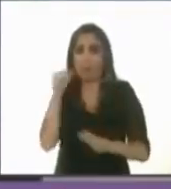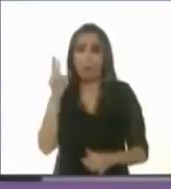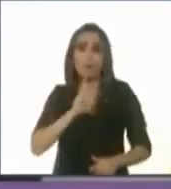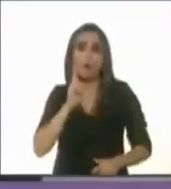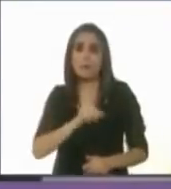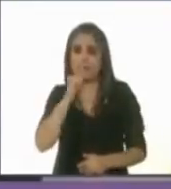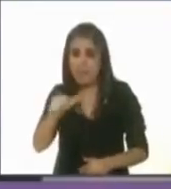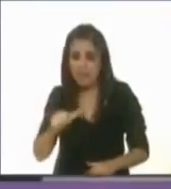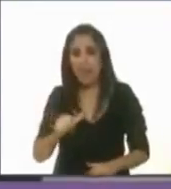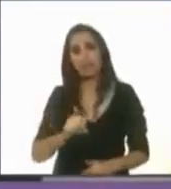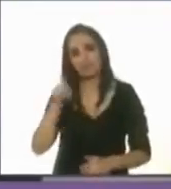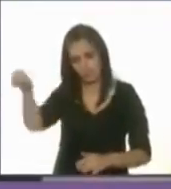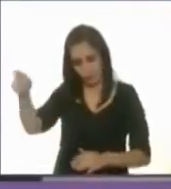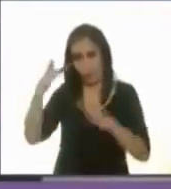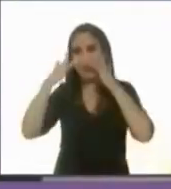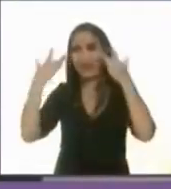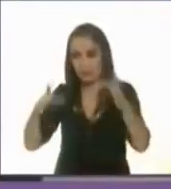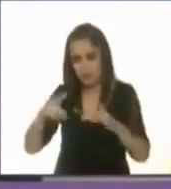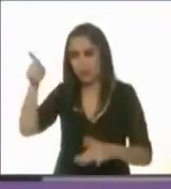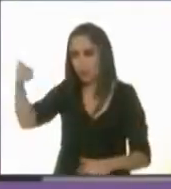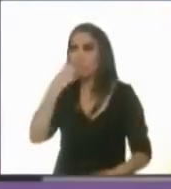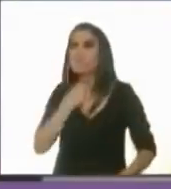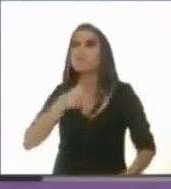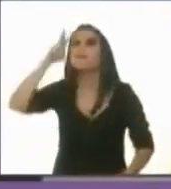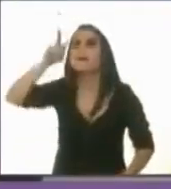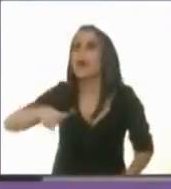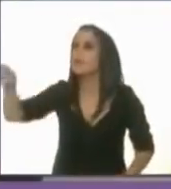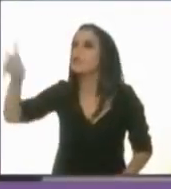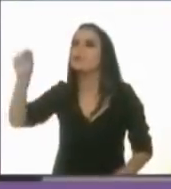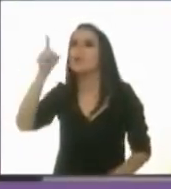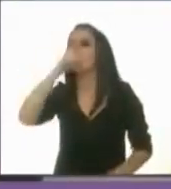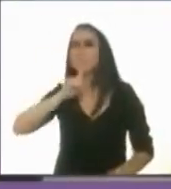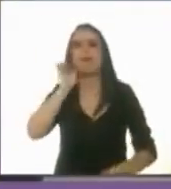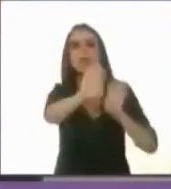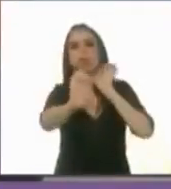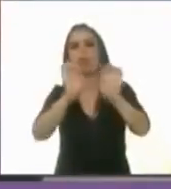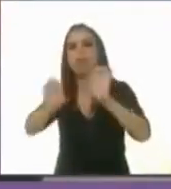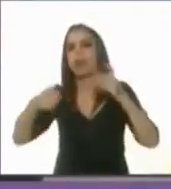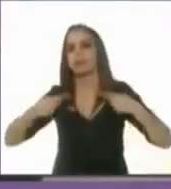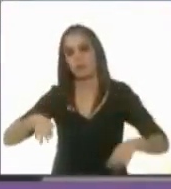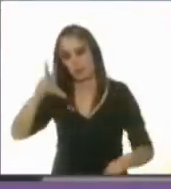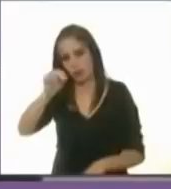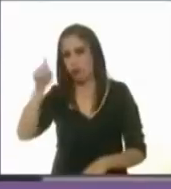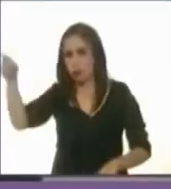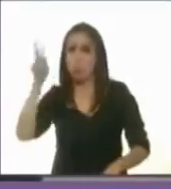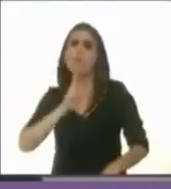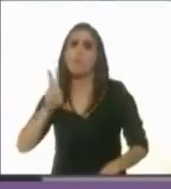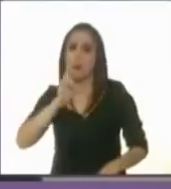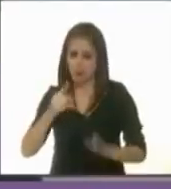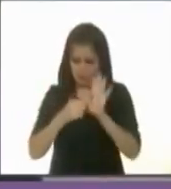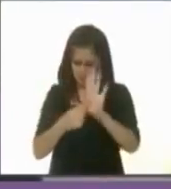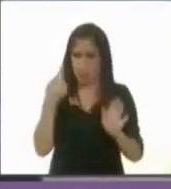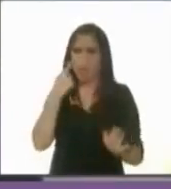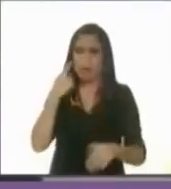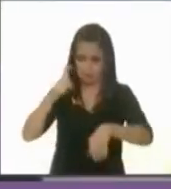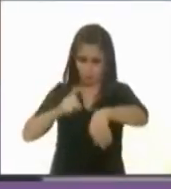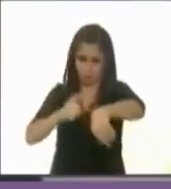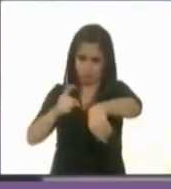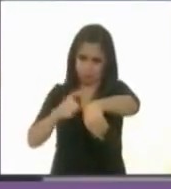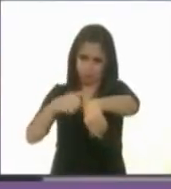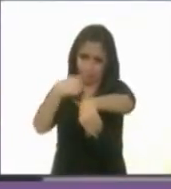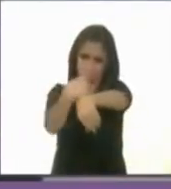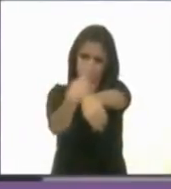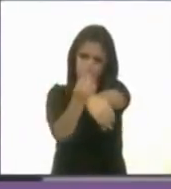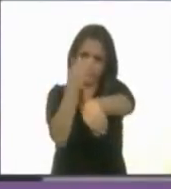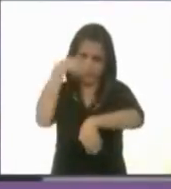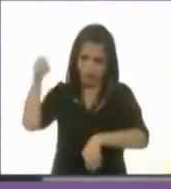que digas la verdad y no vengas aquí a mentirle a la gente. Te reto a que lo pruebes. Corre tu tiempo, aquí te espero para que